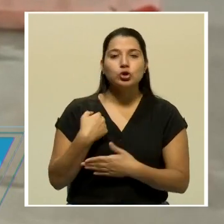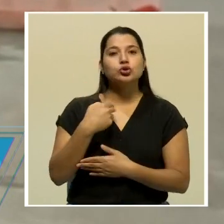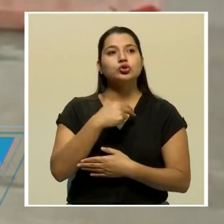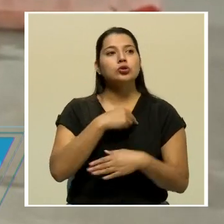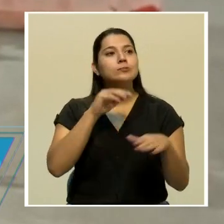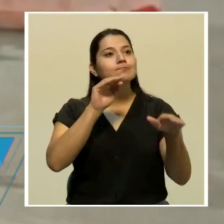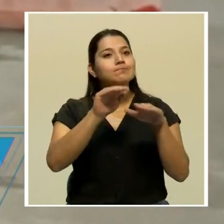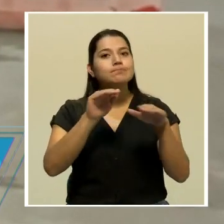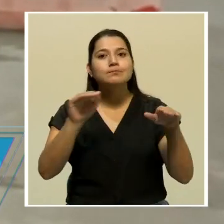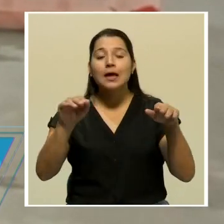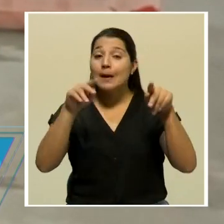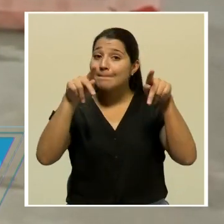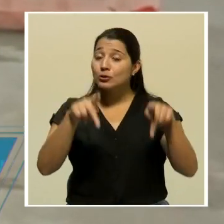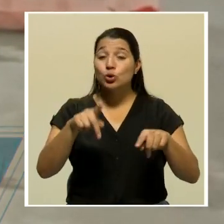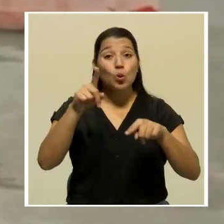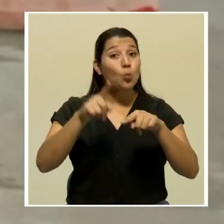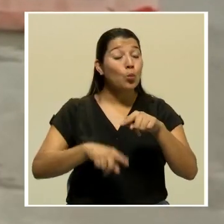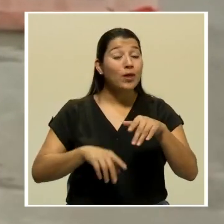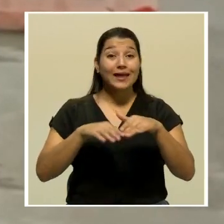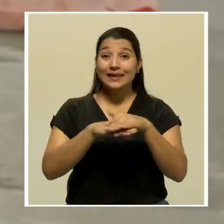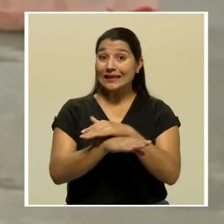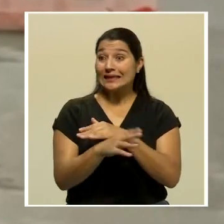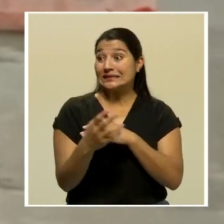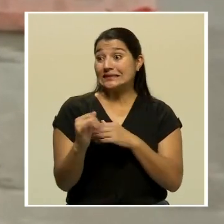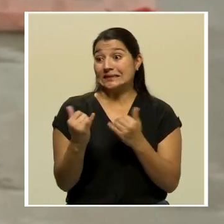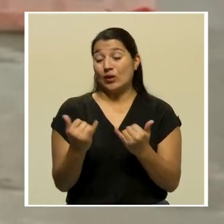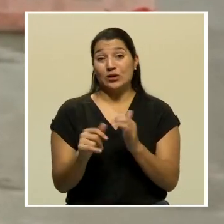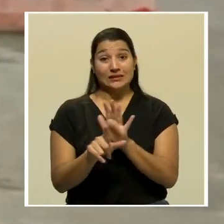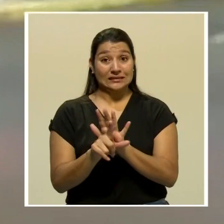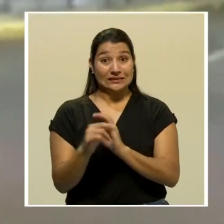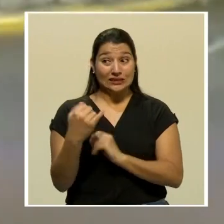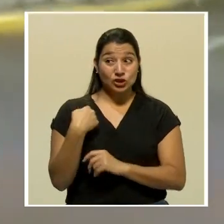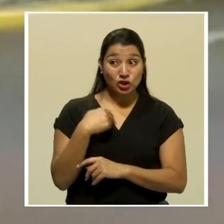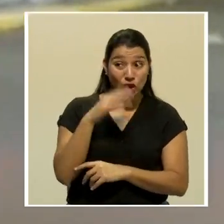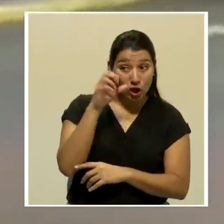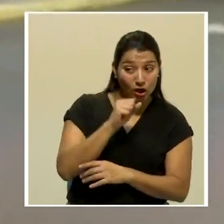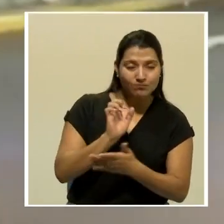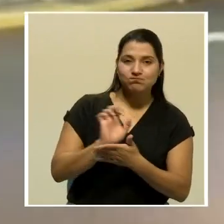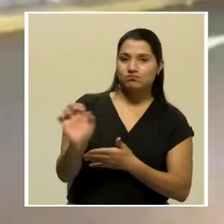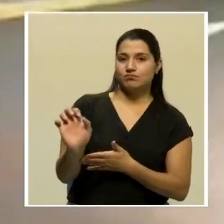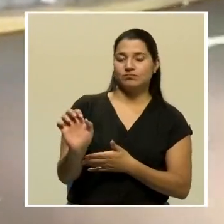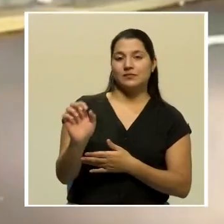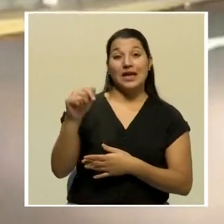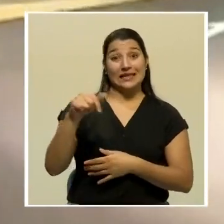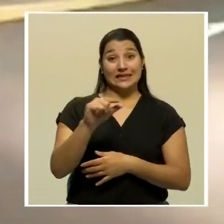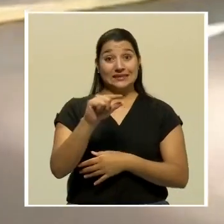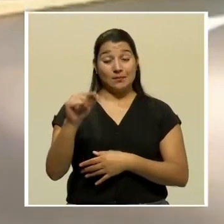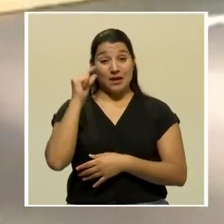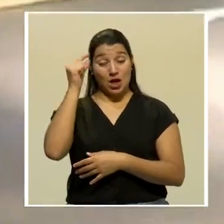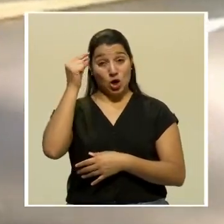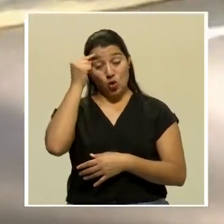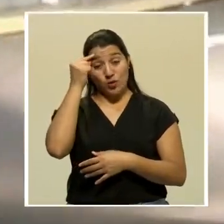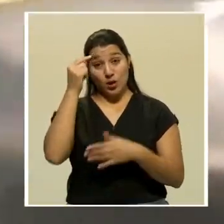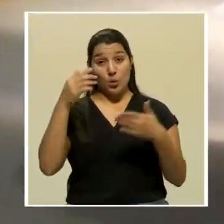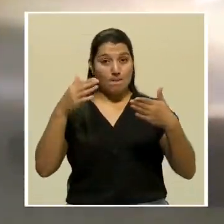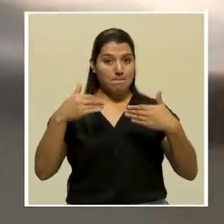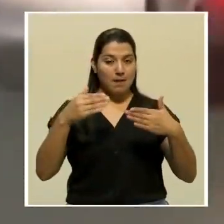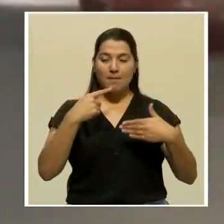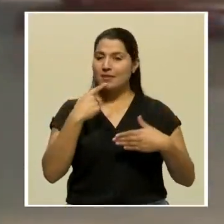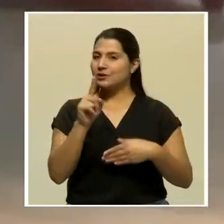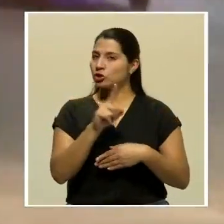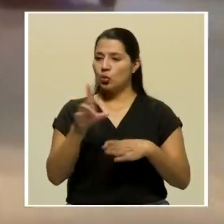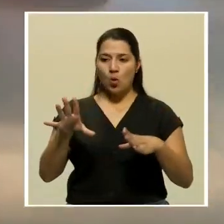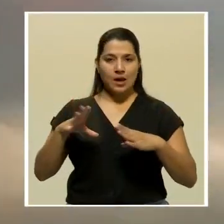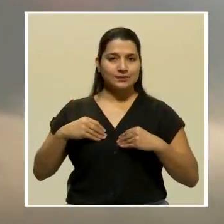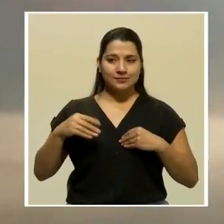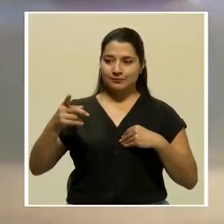pueden ingresar de manera irregular. Si son sorprendidas, van a ser rechazadas. Esta semana el gobierno de Panamá anunció que no iban a recibir a estas personas